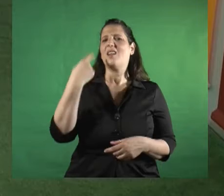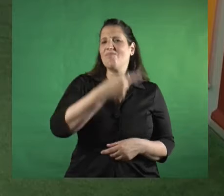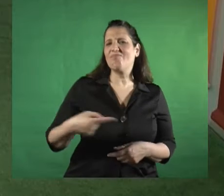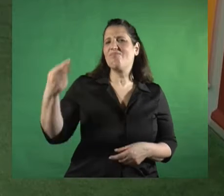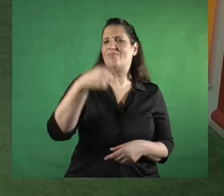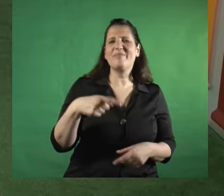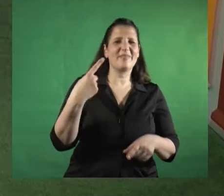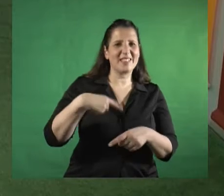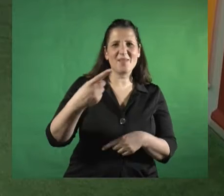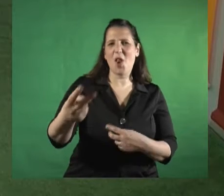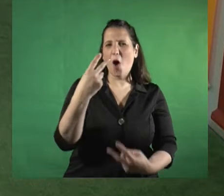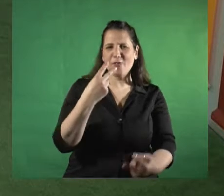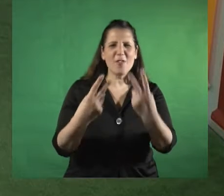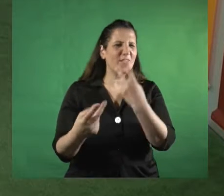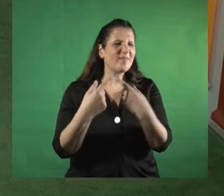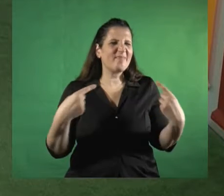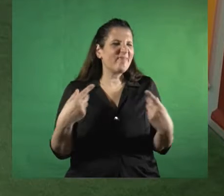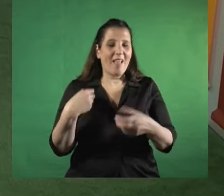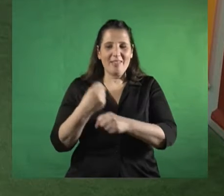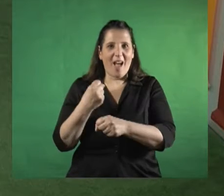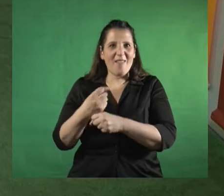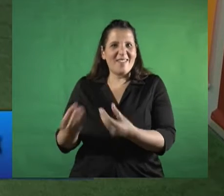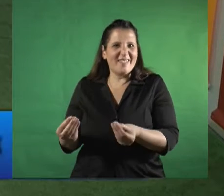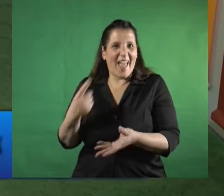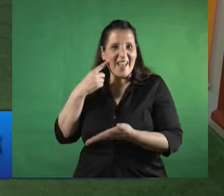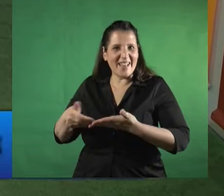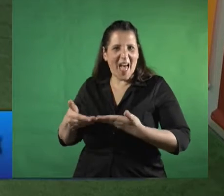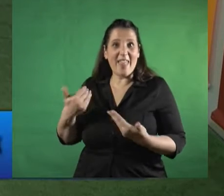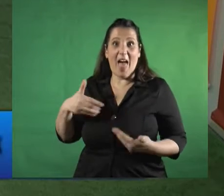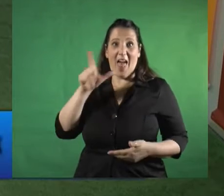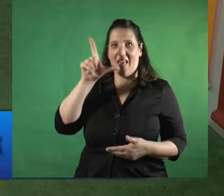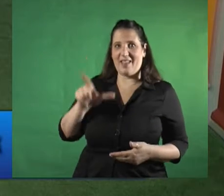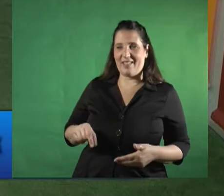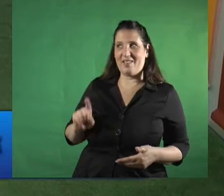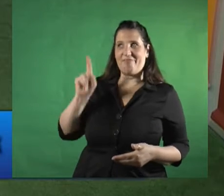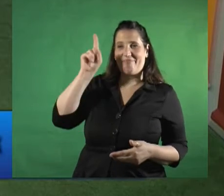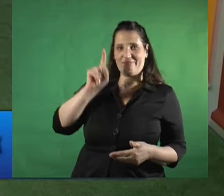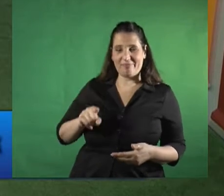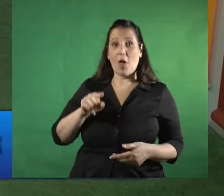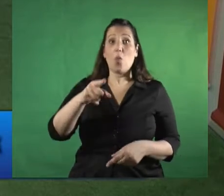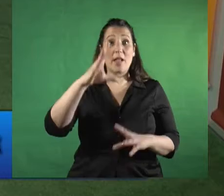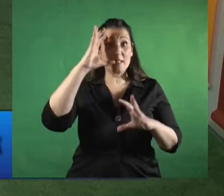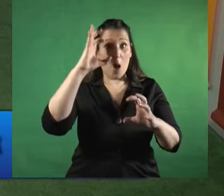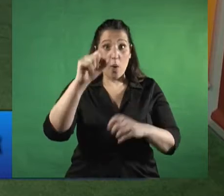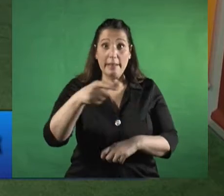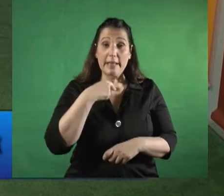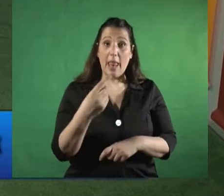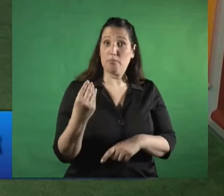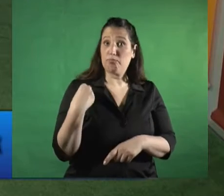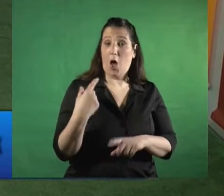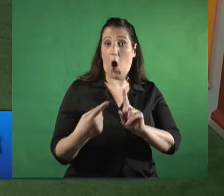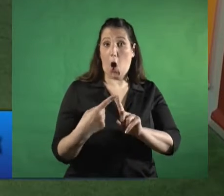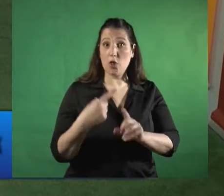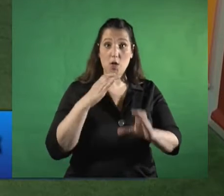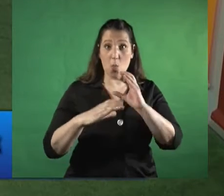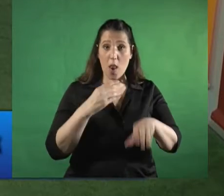por todo el trabajo que viene haciendo Inadi a lo largo del país. Recuerden que si quieren comunicarse con nosotros lo pueden hacer a través de las redes